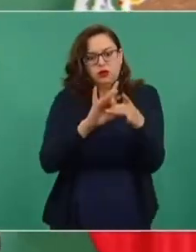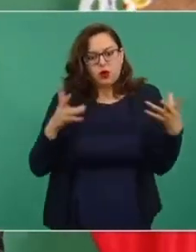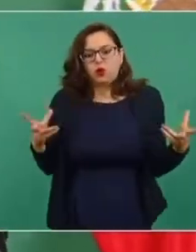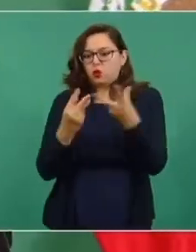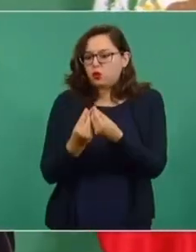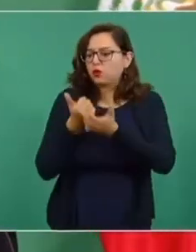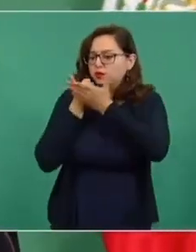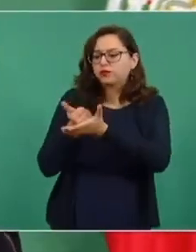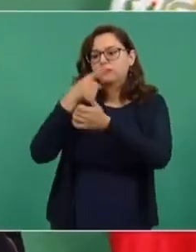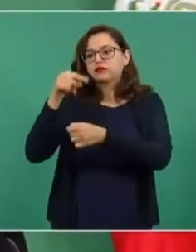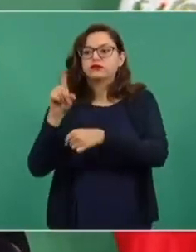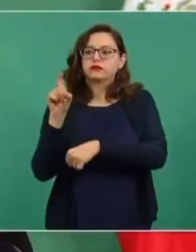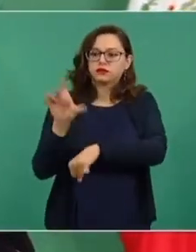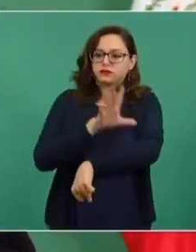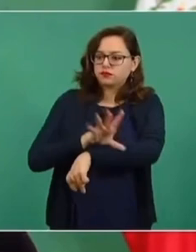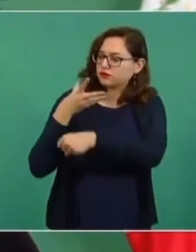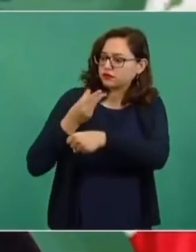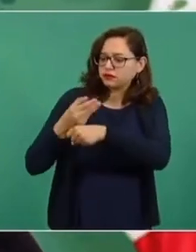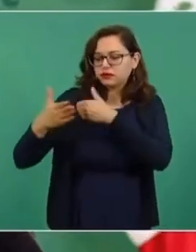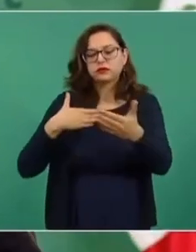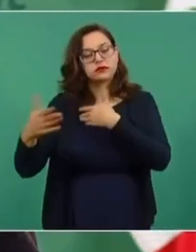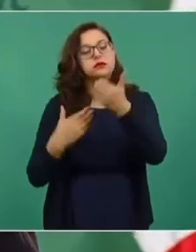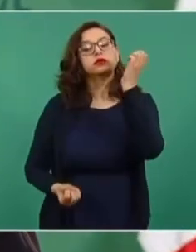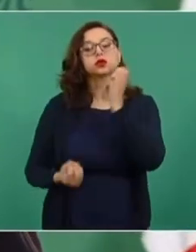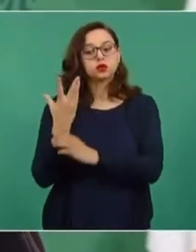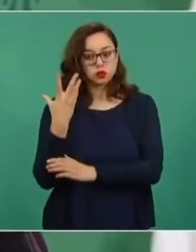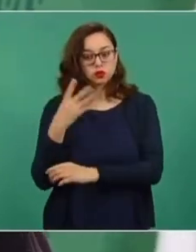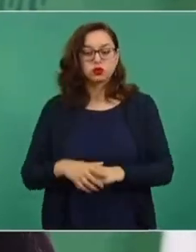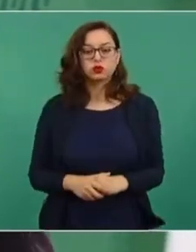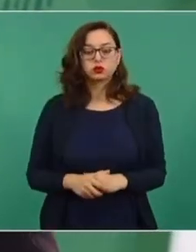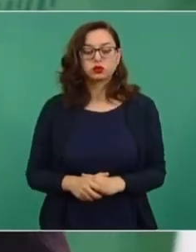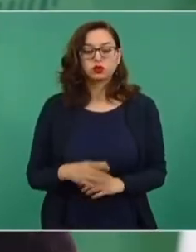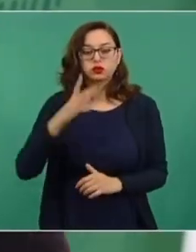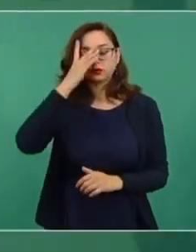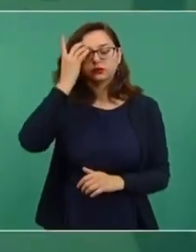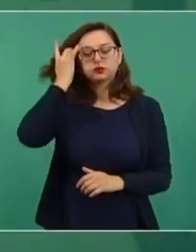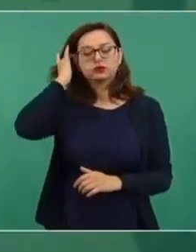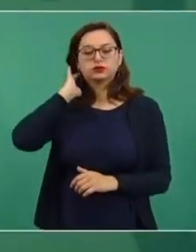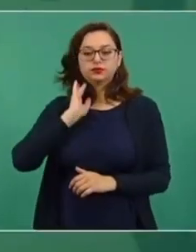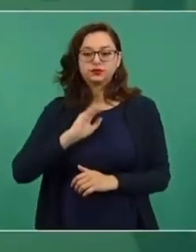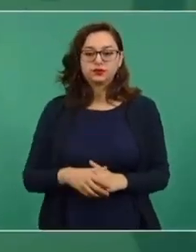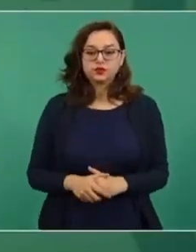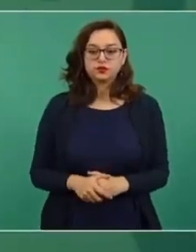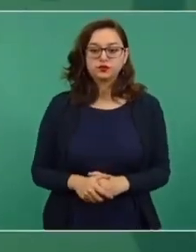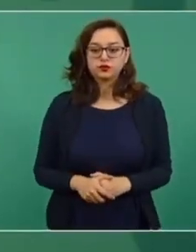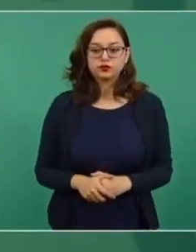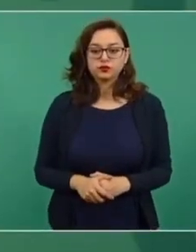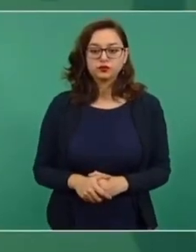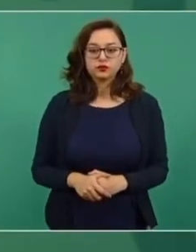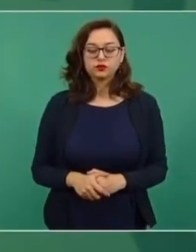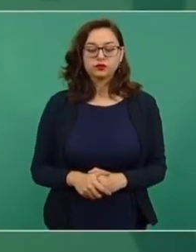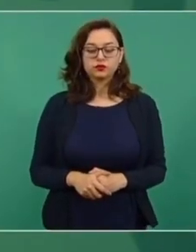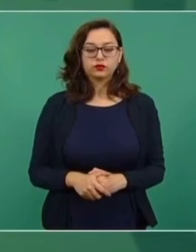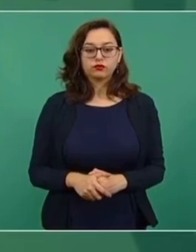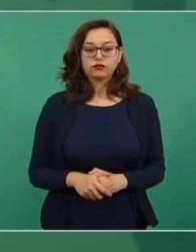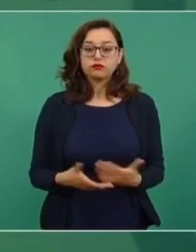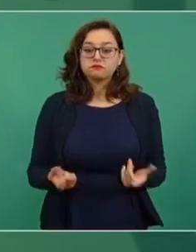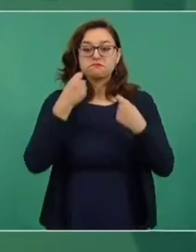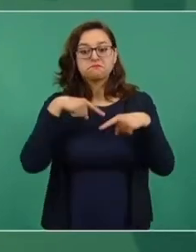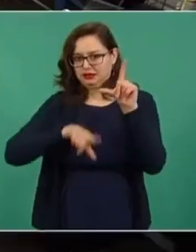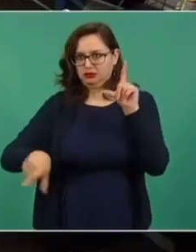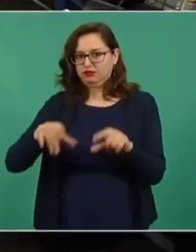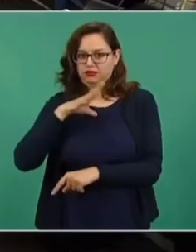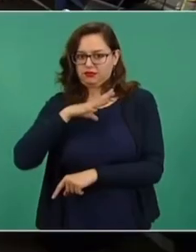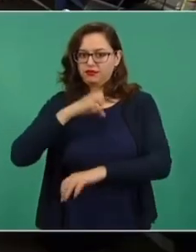hidroeléctricas. También se aclaró que no tenemos conflictos en el sector